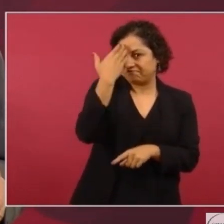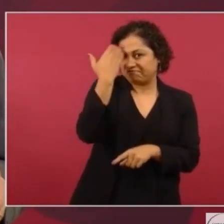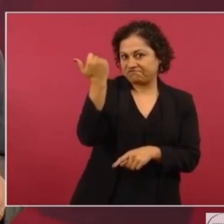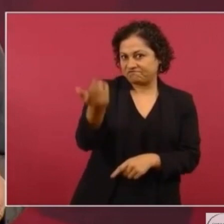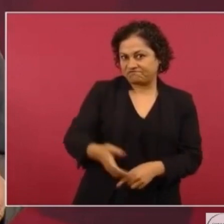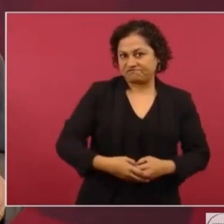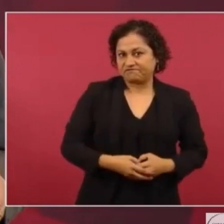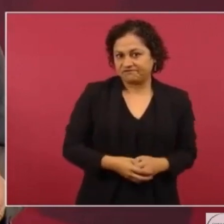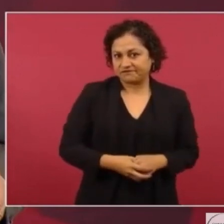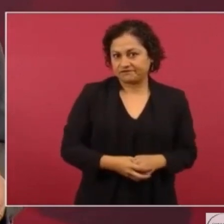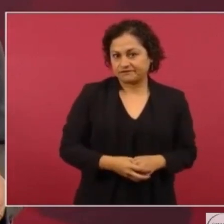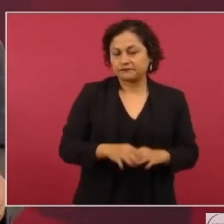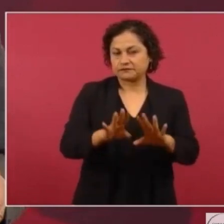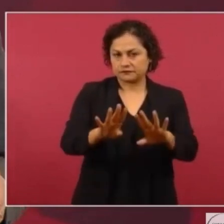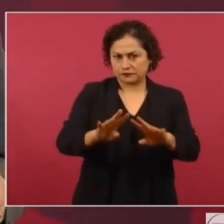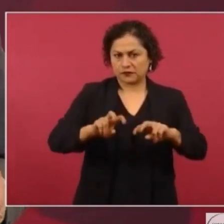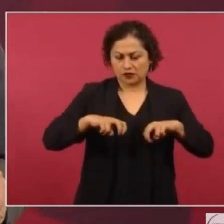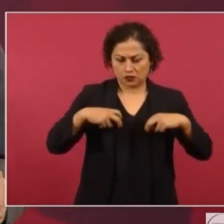O completos.